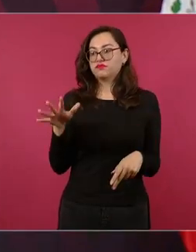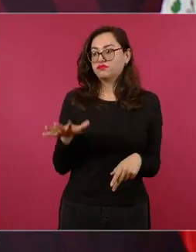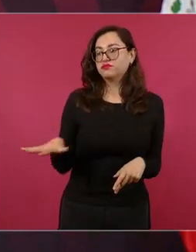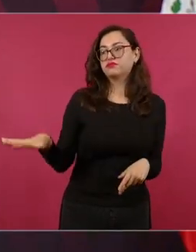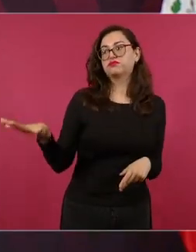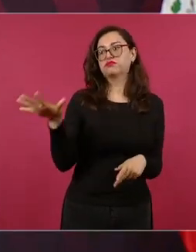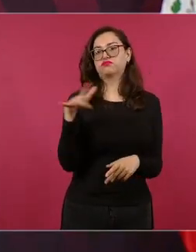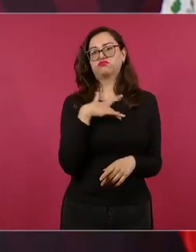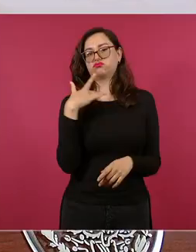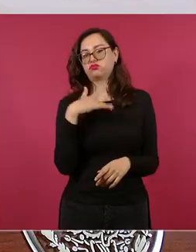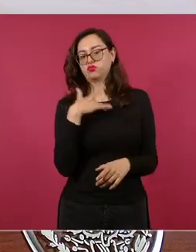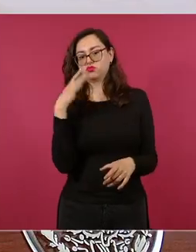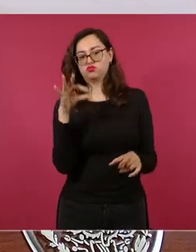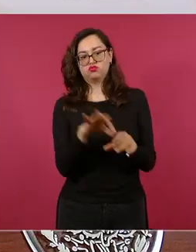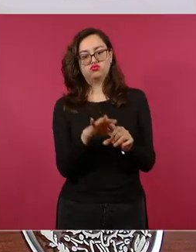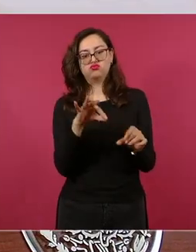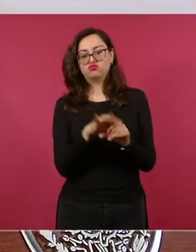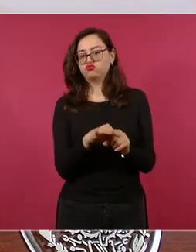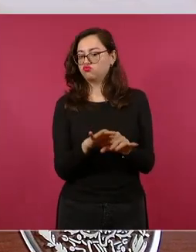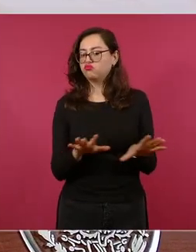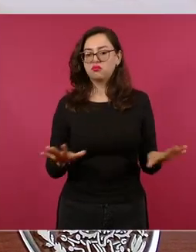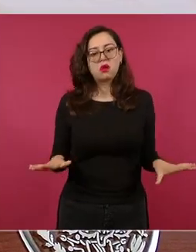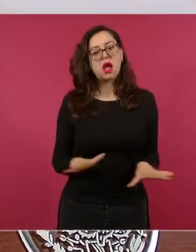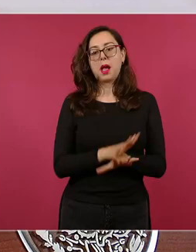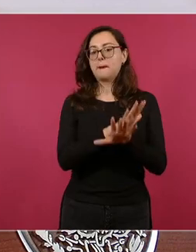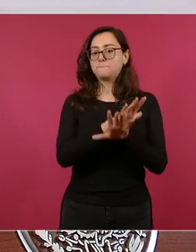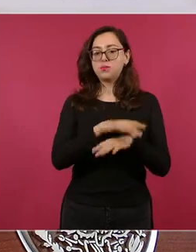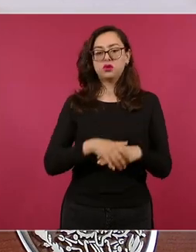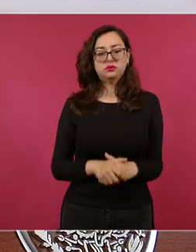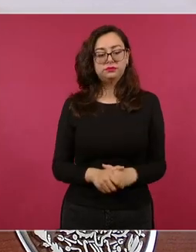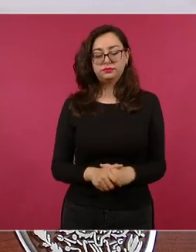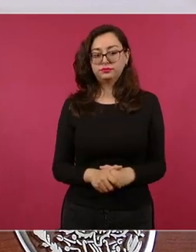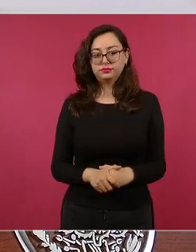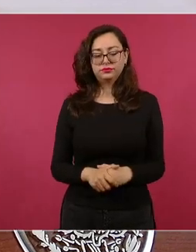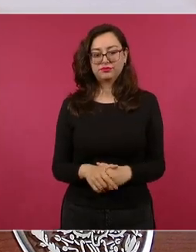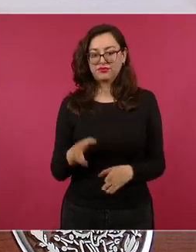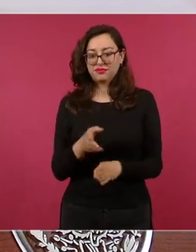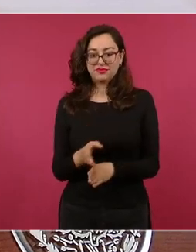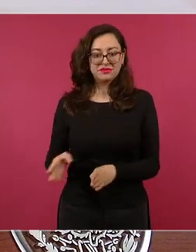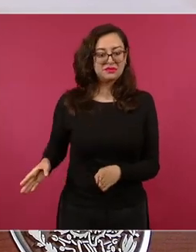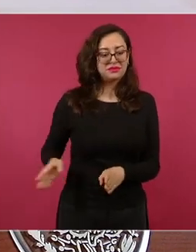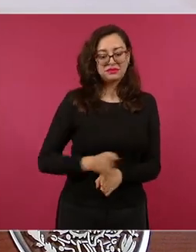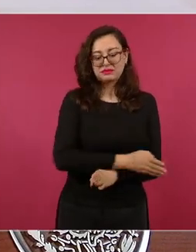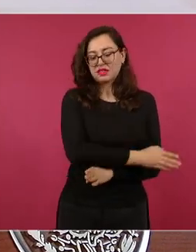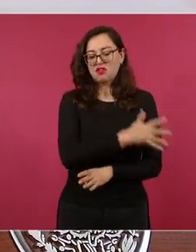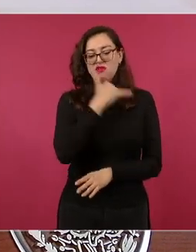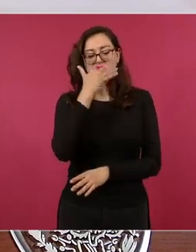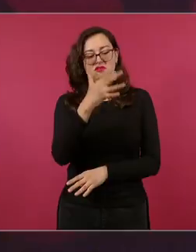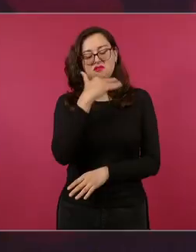por una transformación por un cambio el pueblo estaba harto de la corrupción